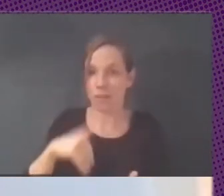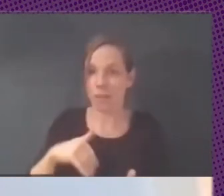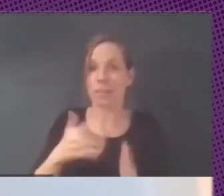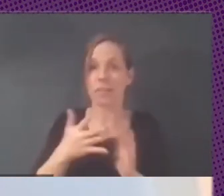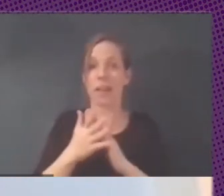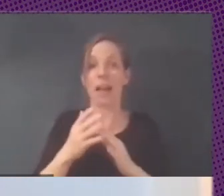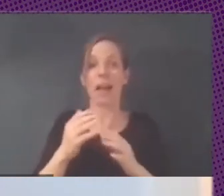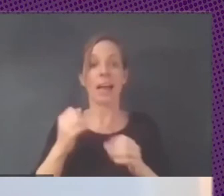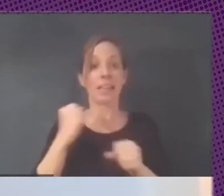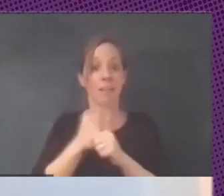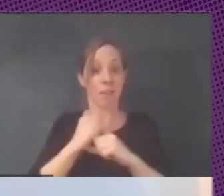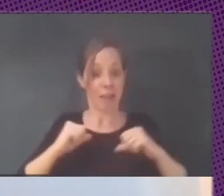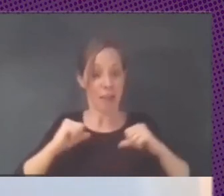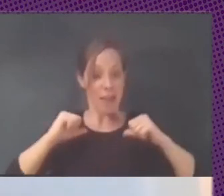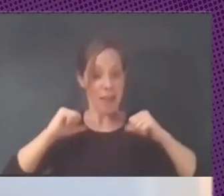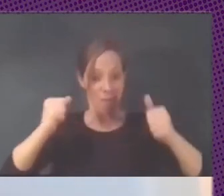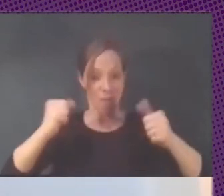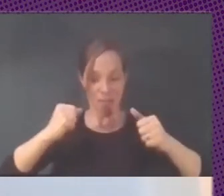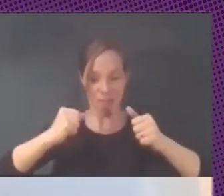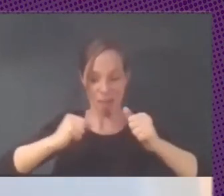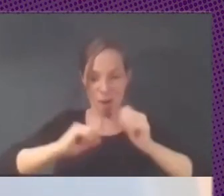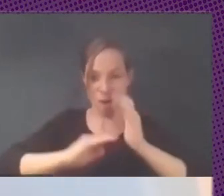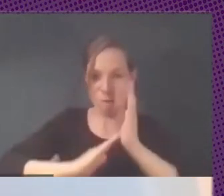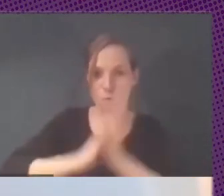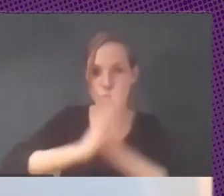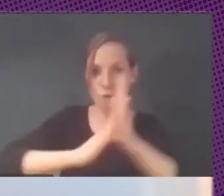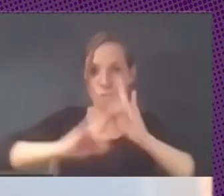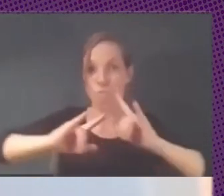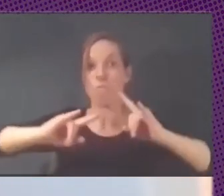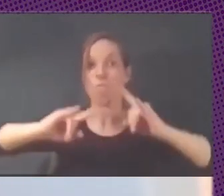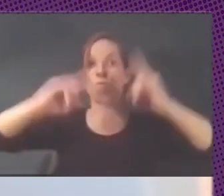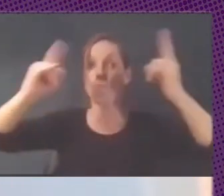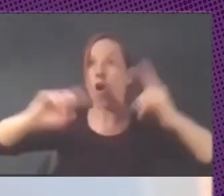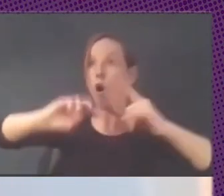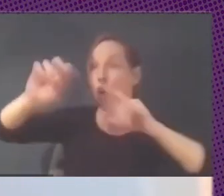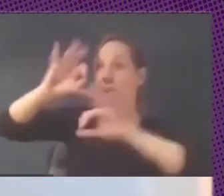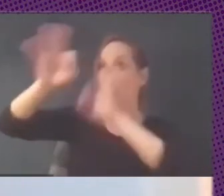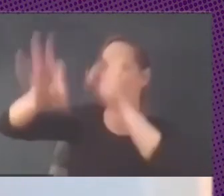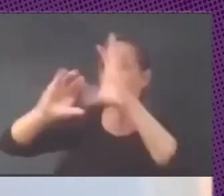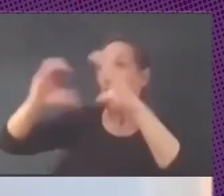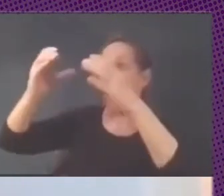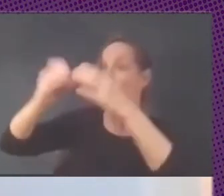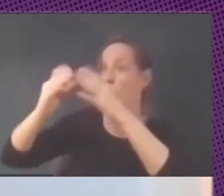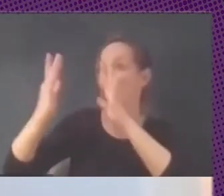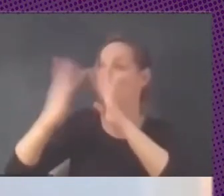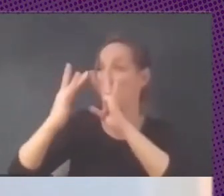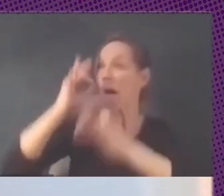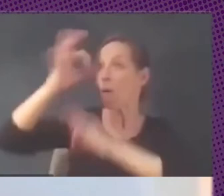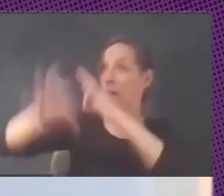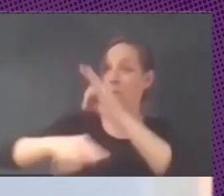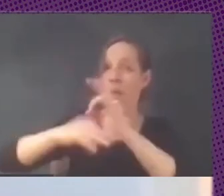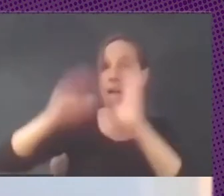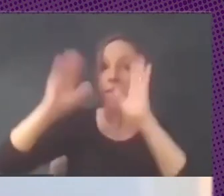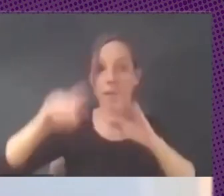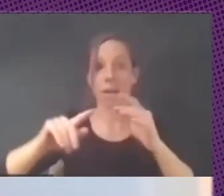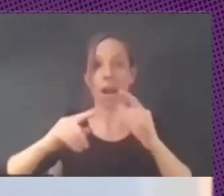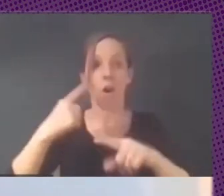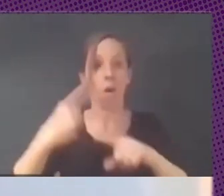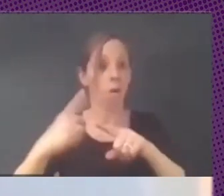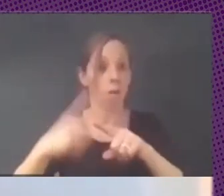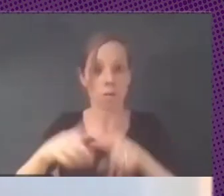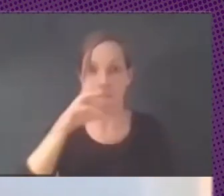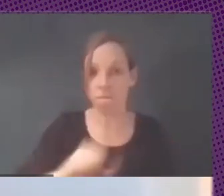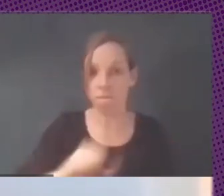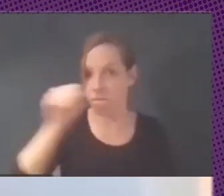trabajar y se empieza a motivar más empieza a organizarse con grupos de otros organismos y puede hacer cosas impresionantes entonces